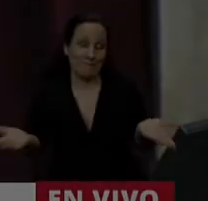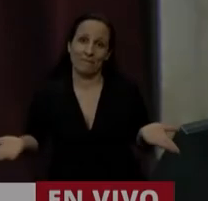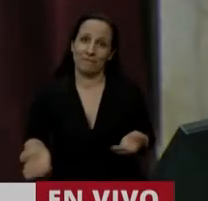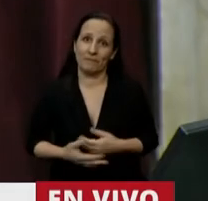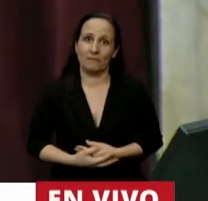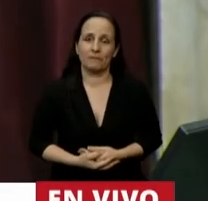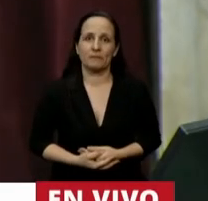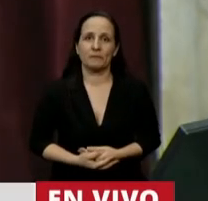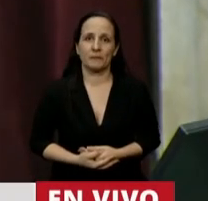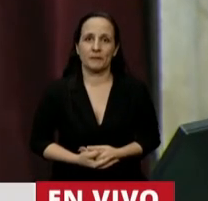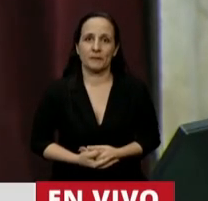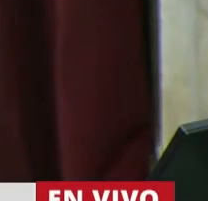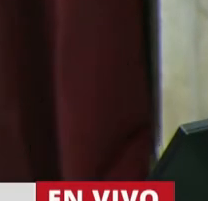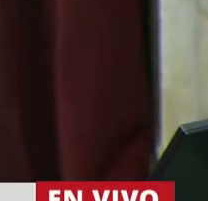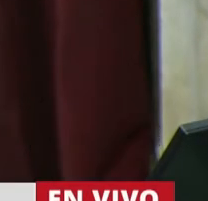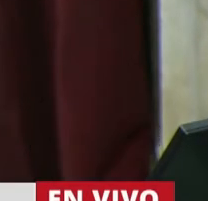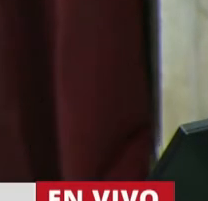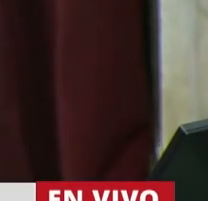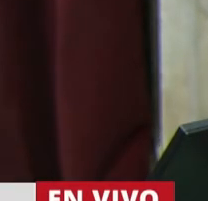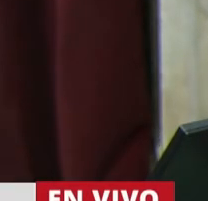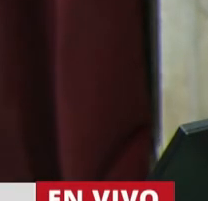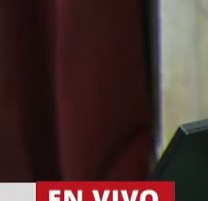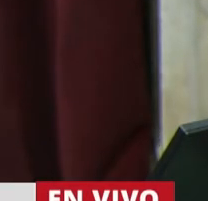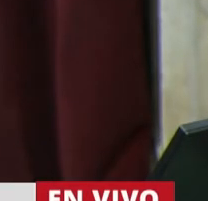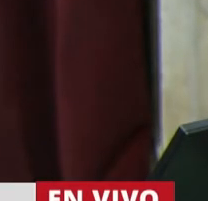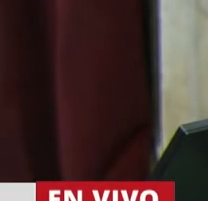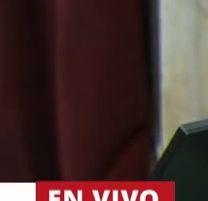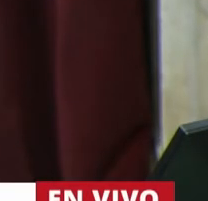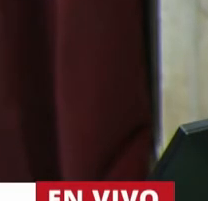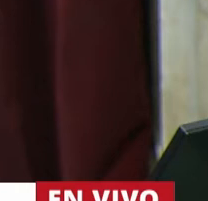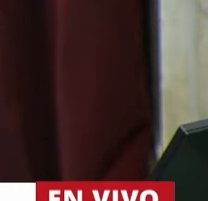Tiene la palabra el diputado José Manuel Cano.